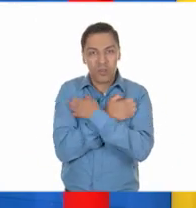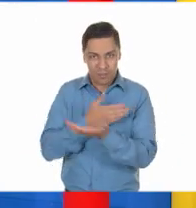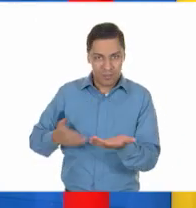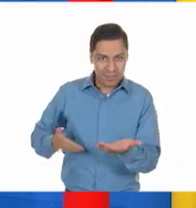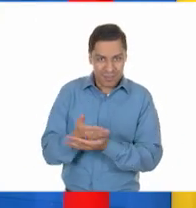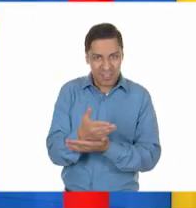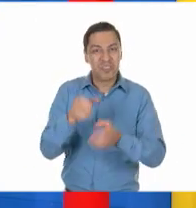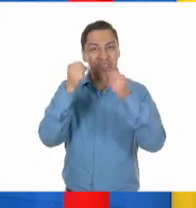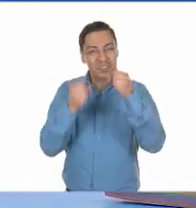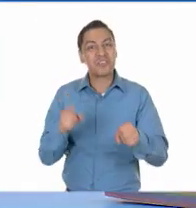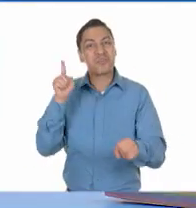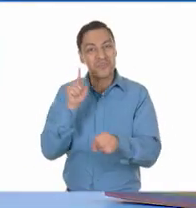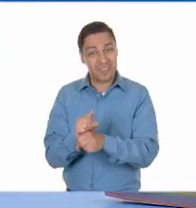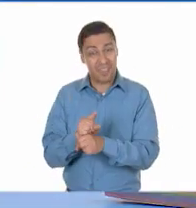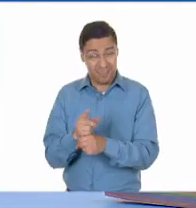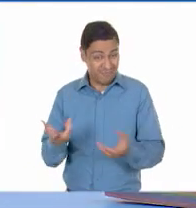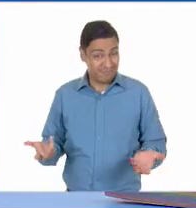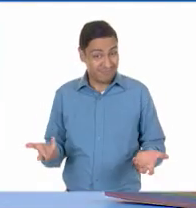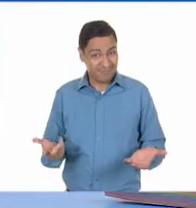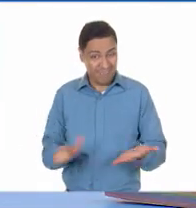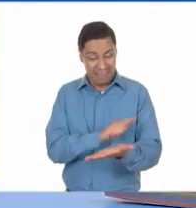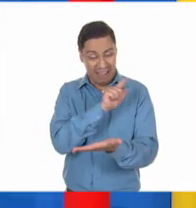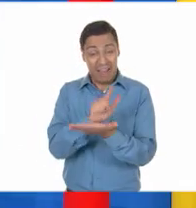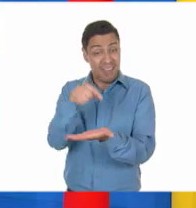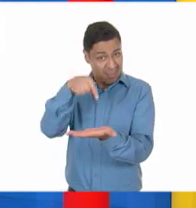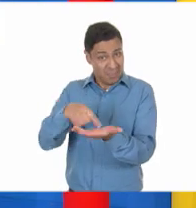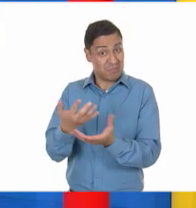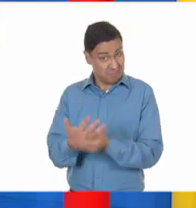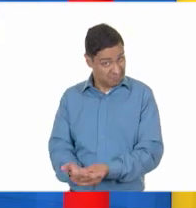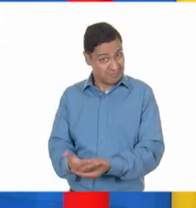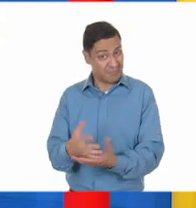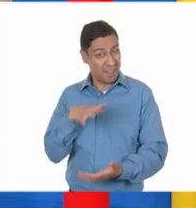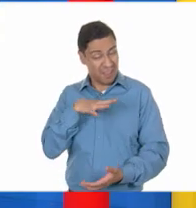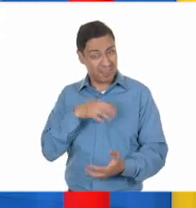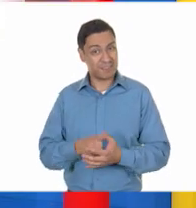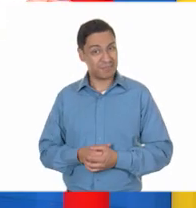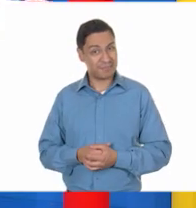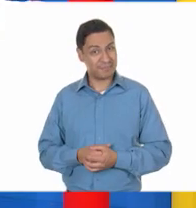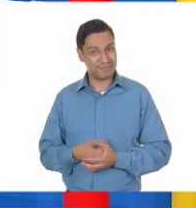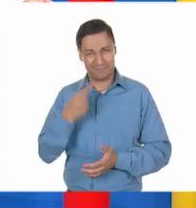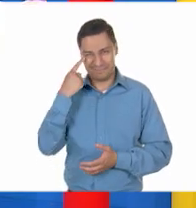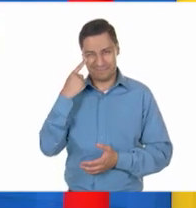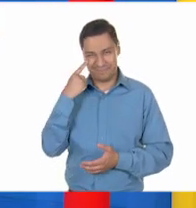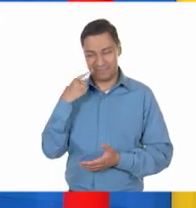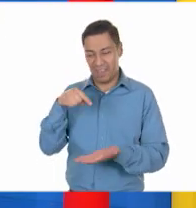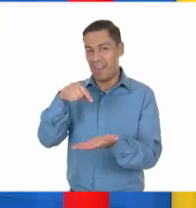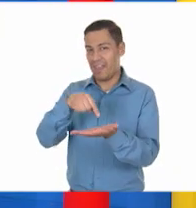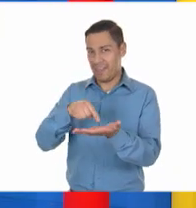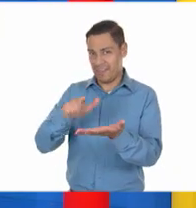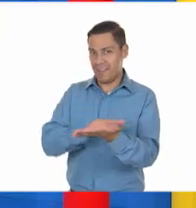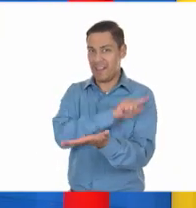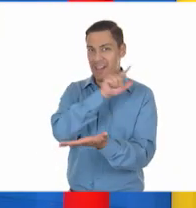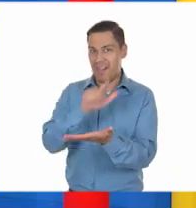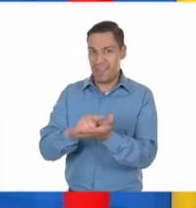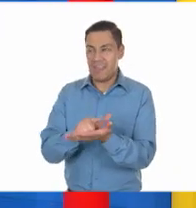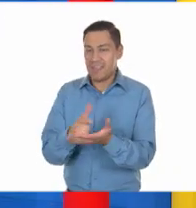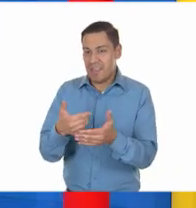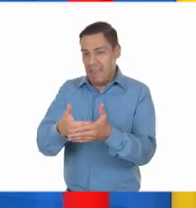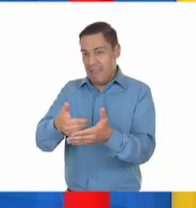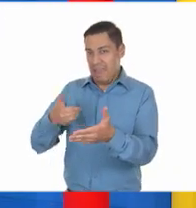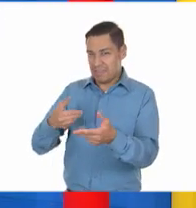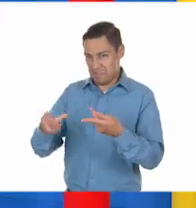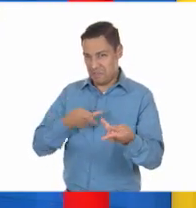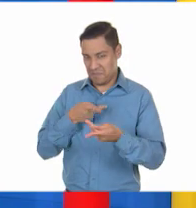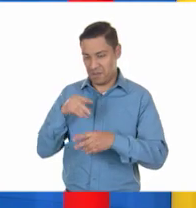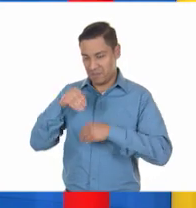su seguridad. Ay, ¿es en serio? ¿Cómo? Ah, pues, una de las grandes preocupaciones de los diputados del Congreso